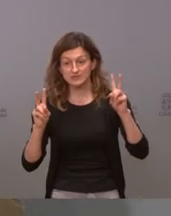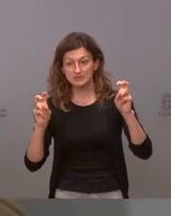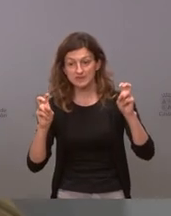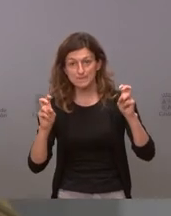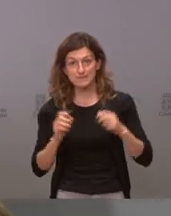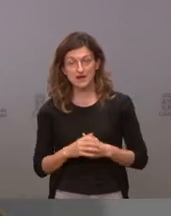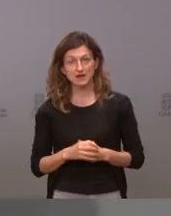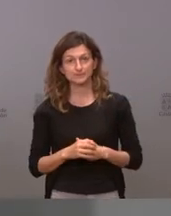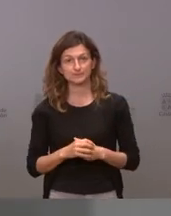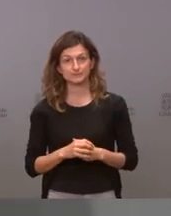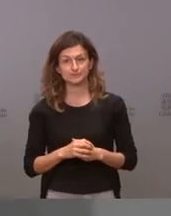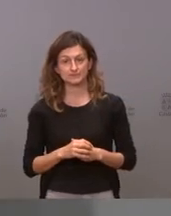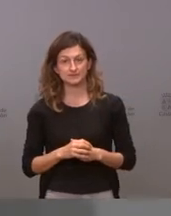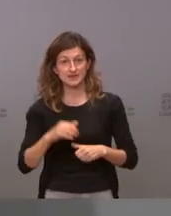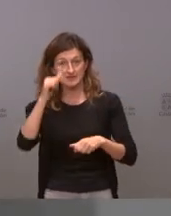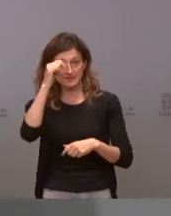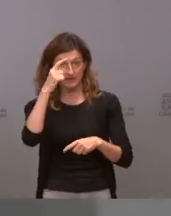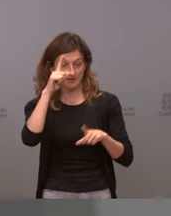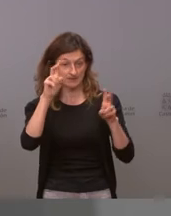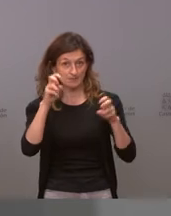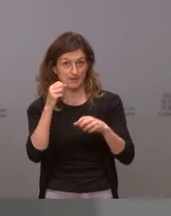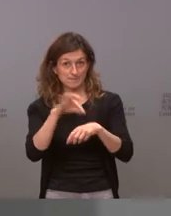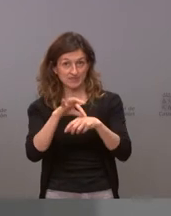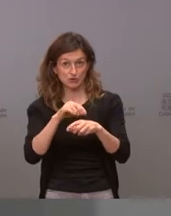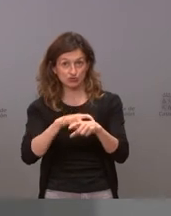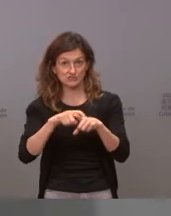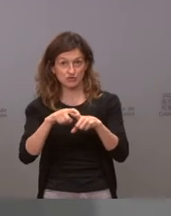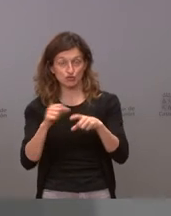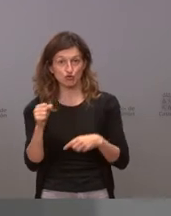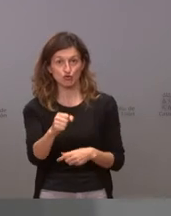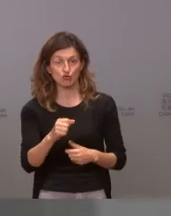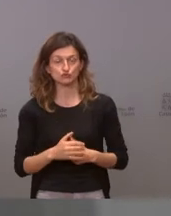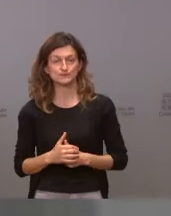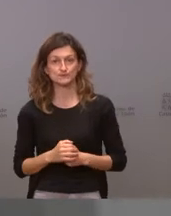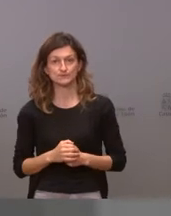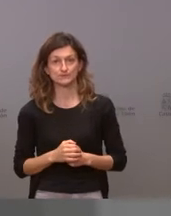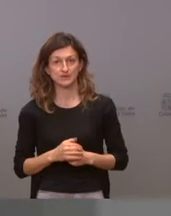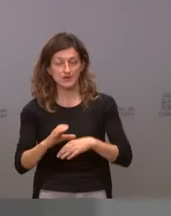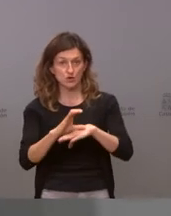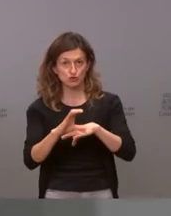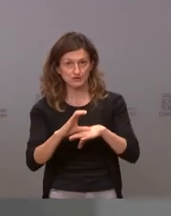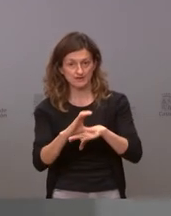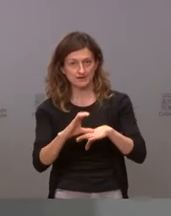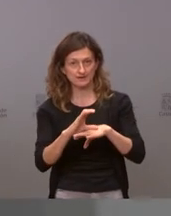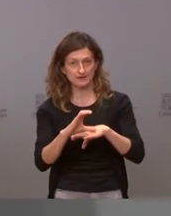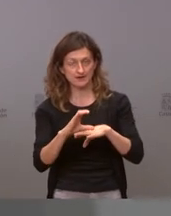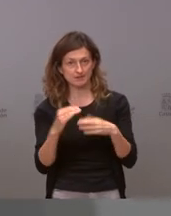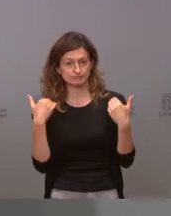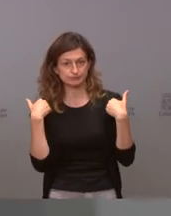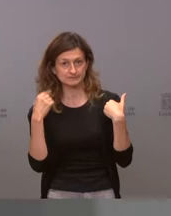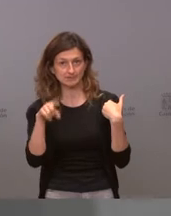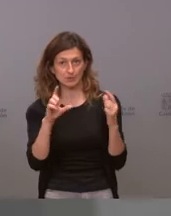de los psicólogos es interés de la consejería y de la Junta